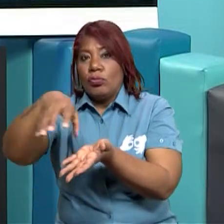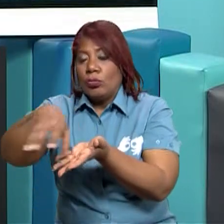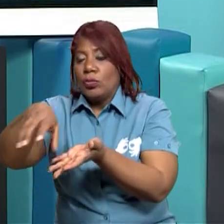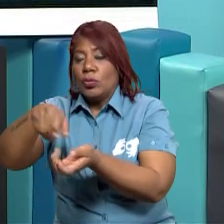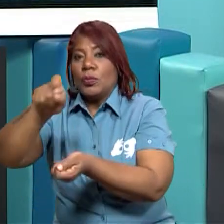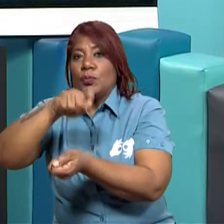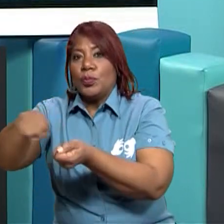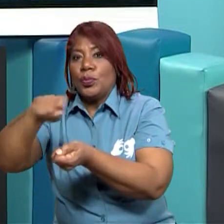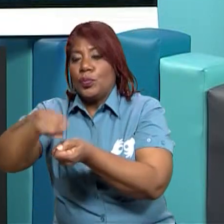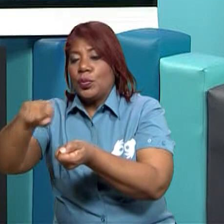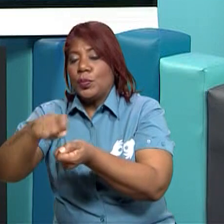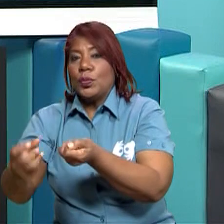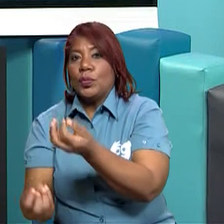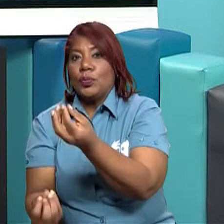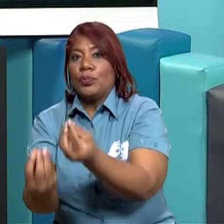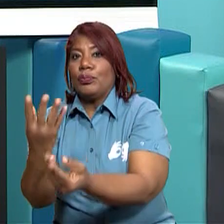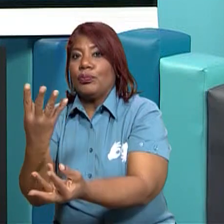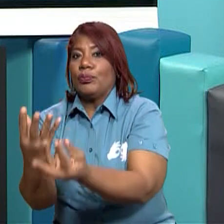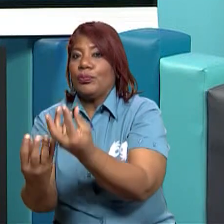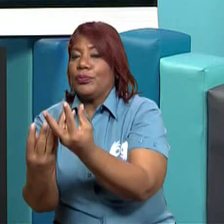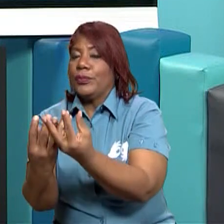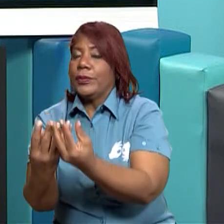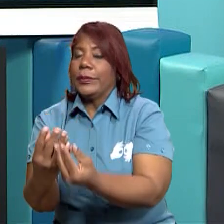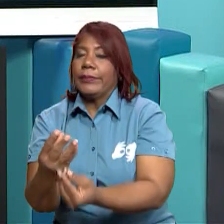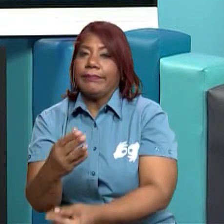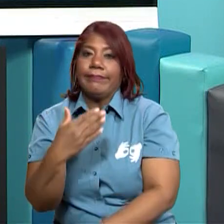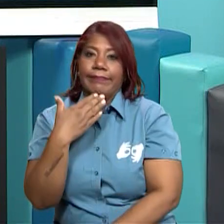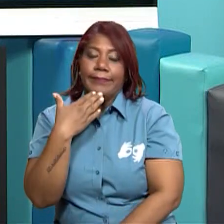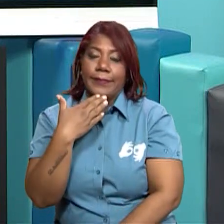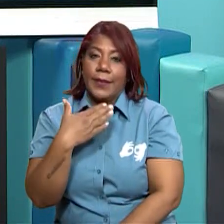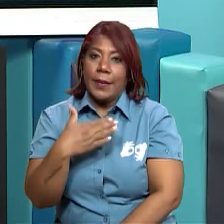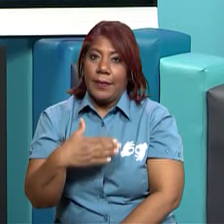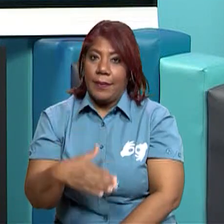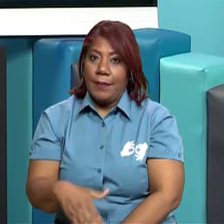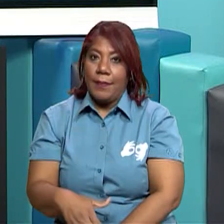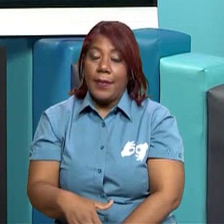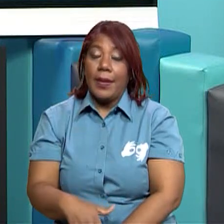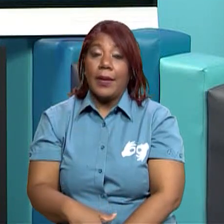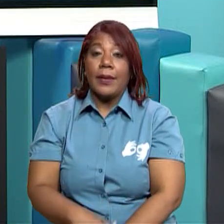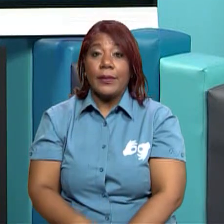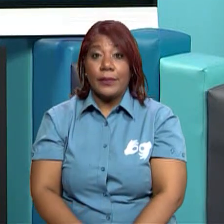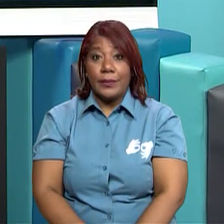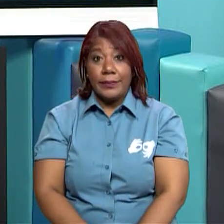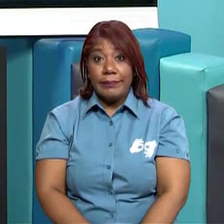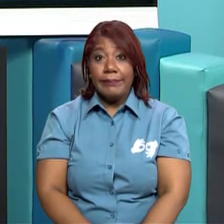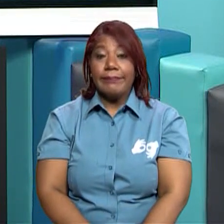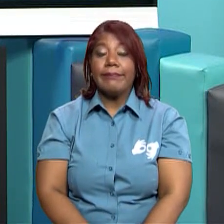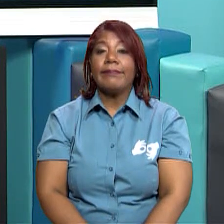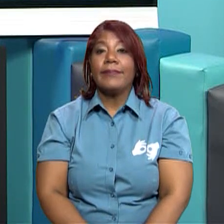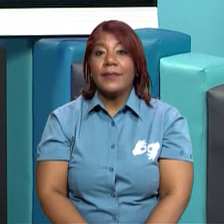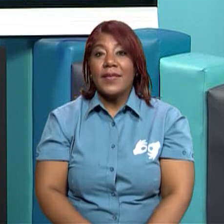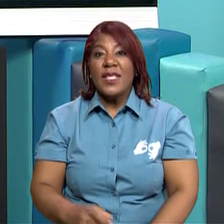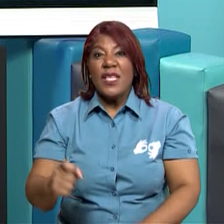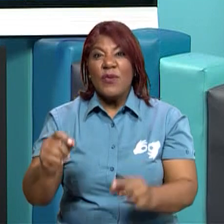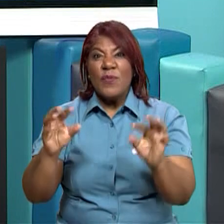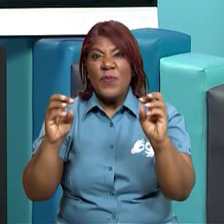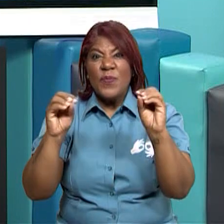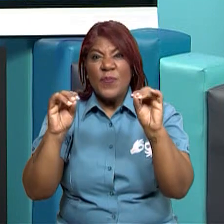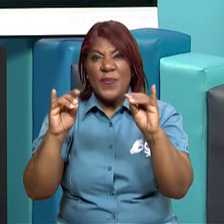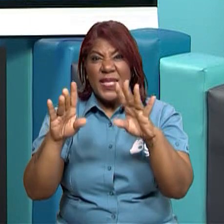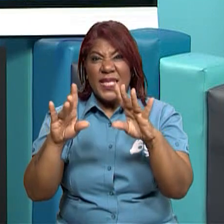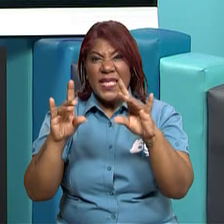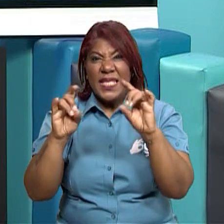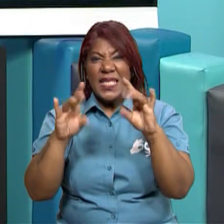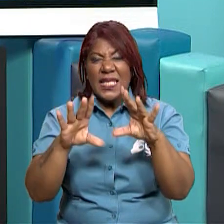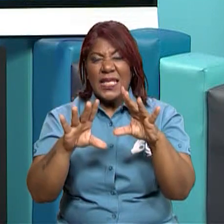ir cambiándola y también a regar productos que son nocivos para lo que es nuestro suelo.